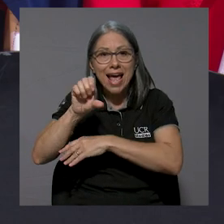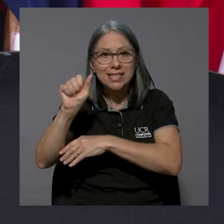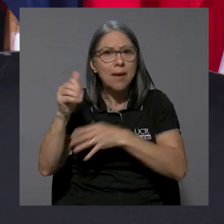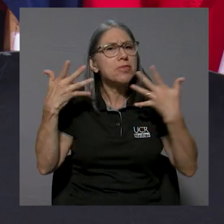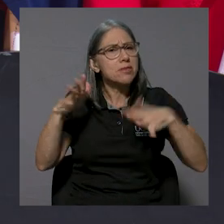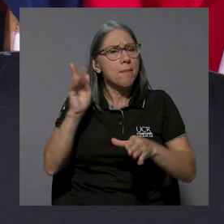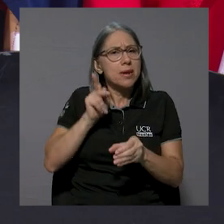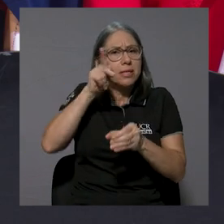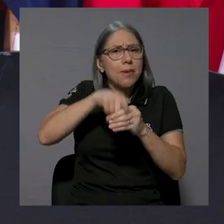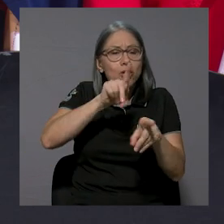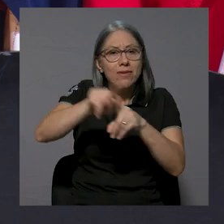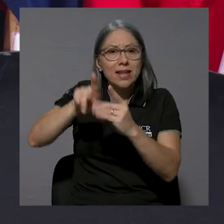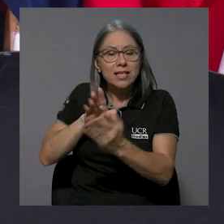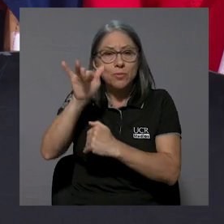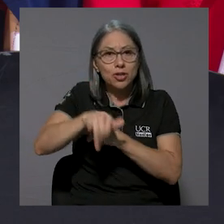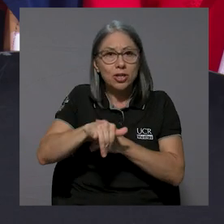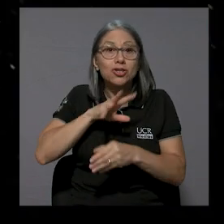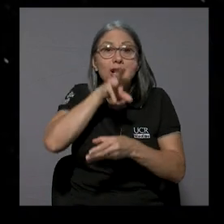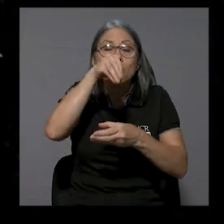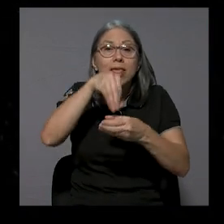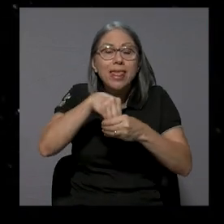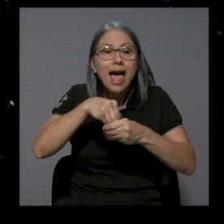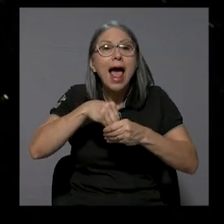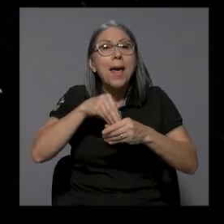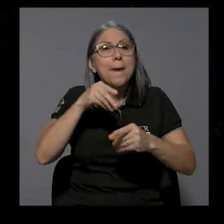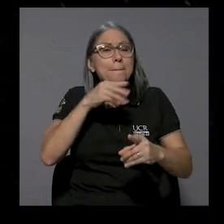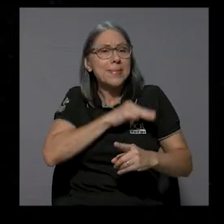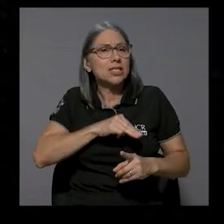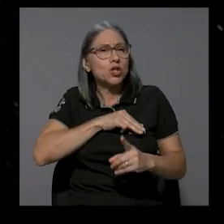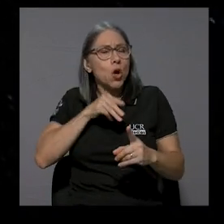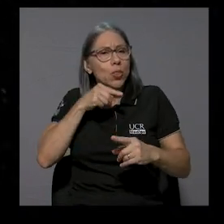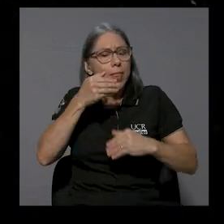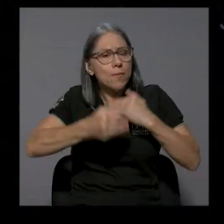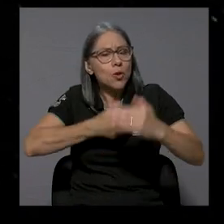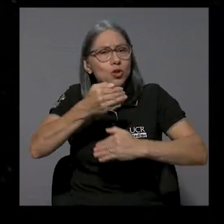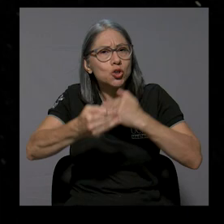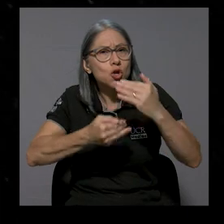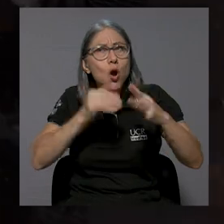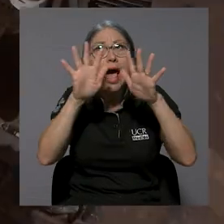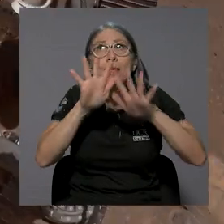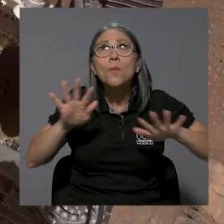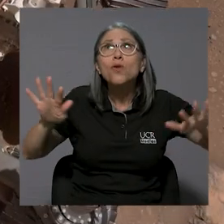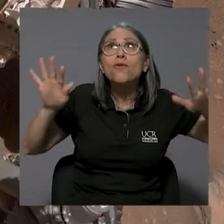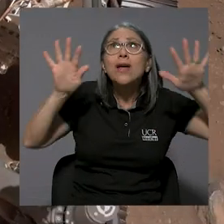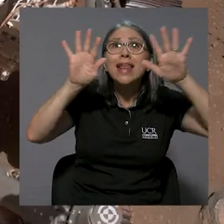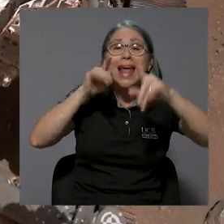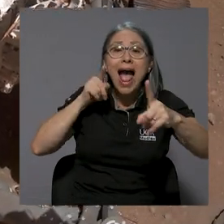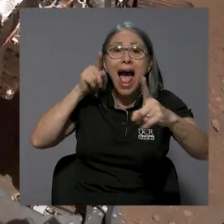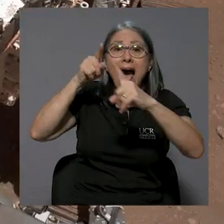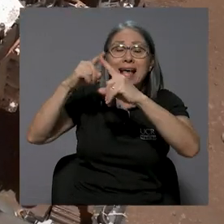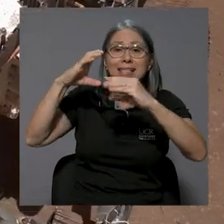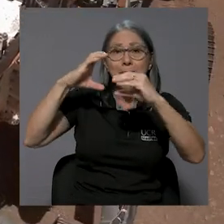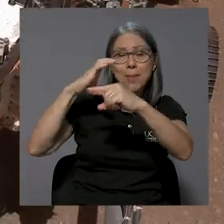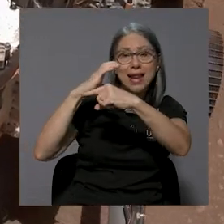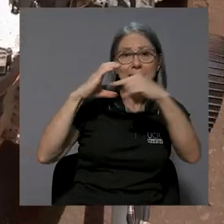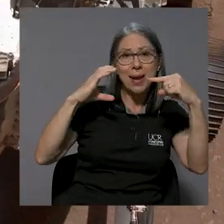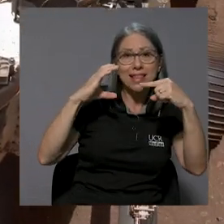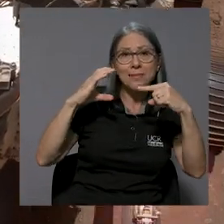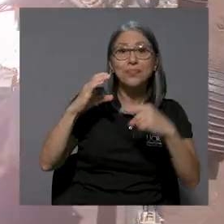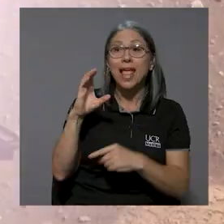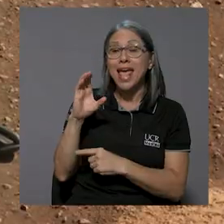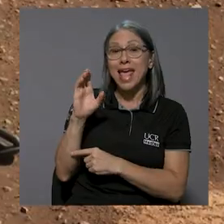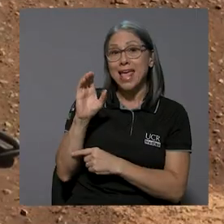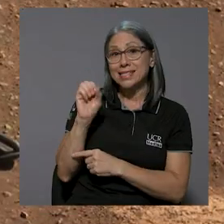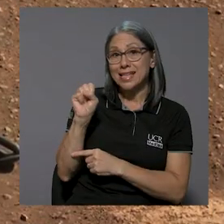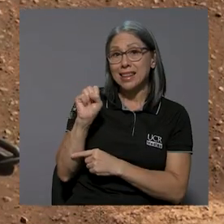varios proyectos, incluida la Misión de Evolución Atmosférica y Volátil hacia el Planeta Marte. Kaufman reafirmó que